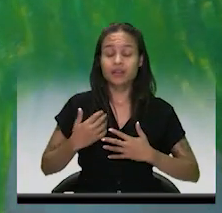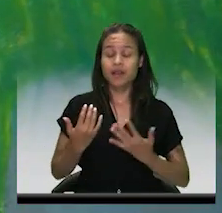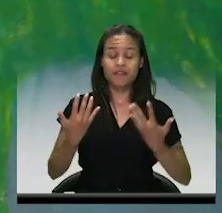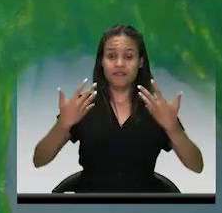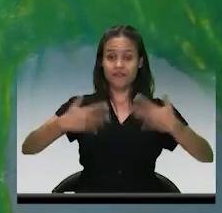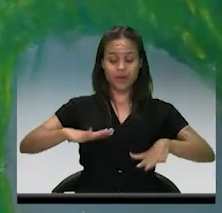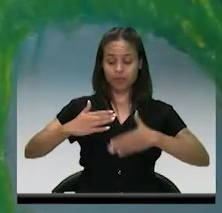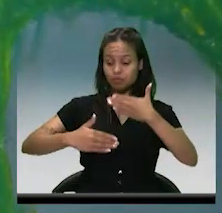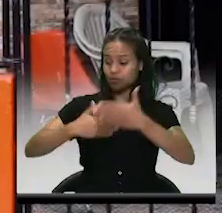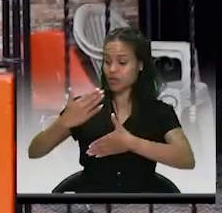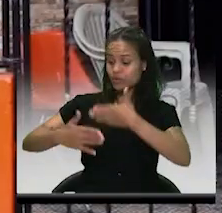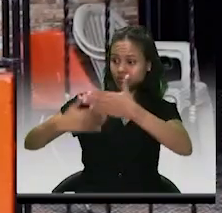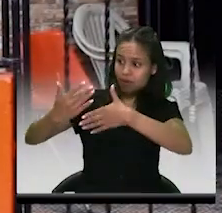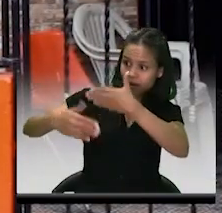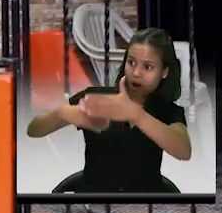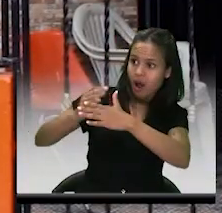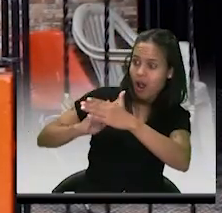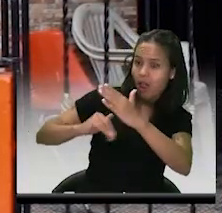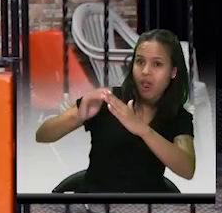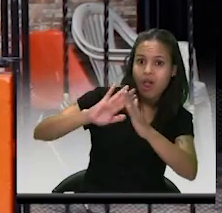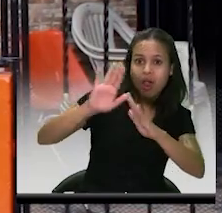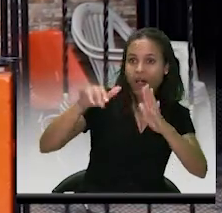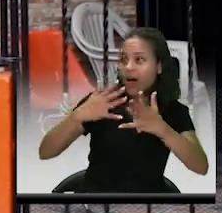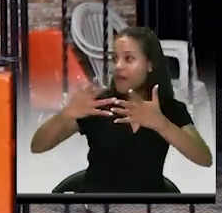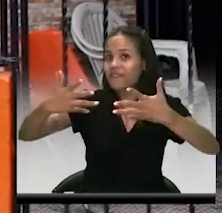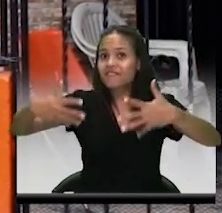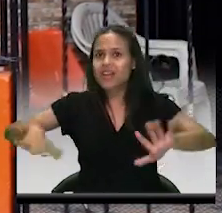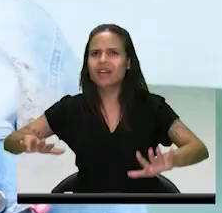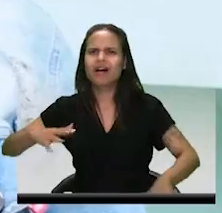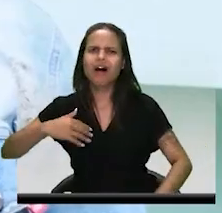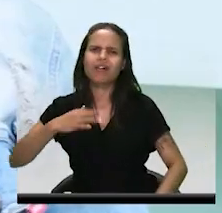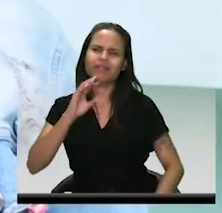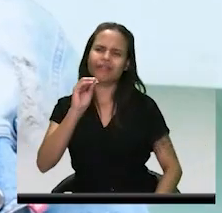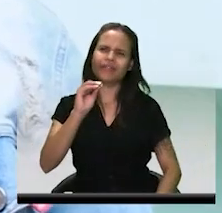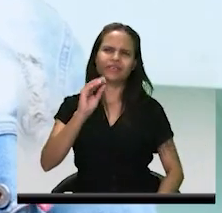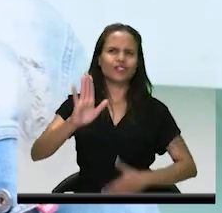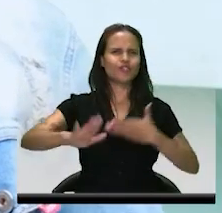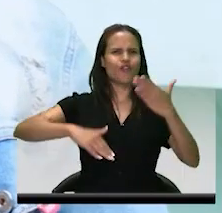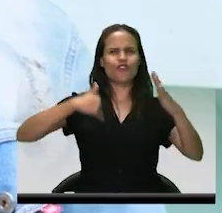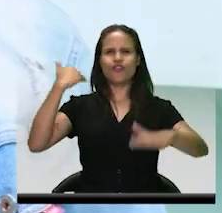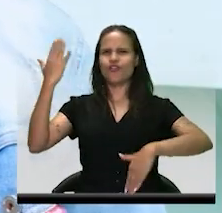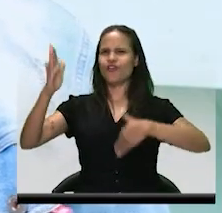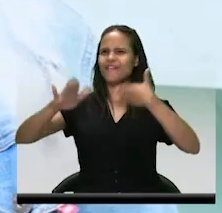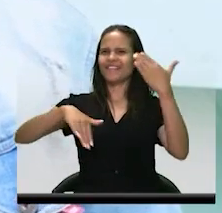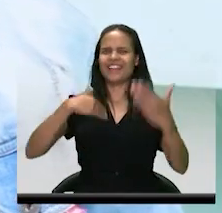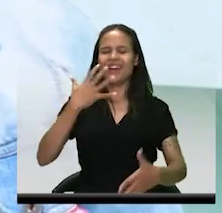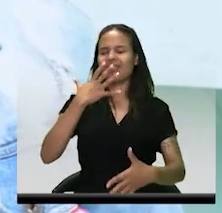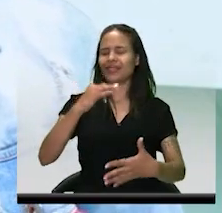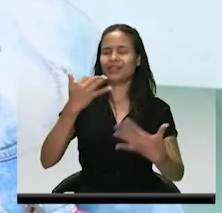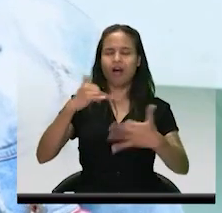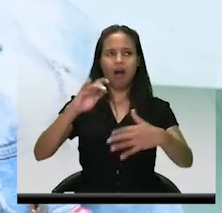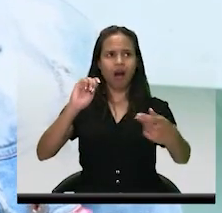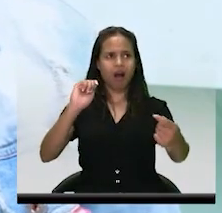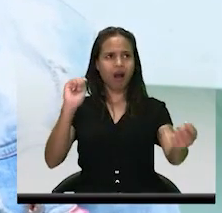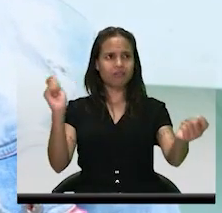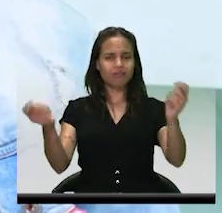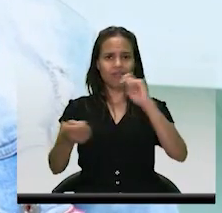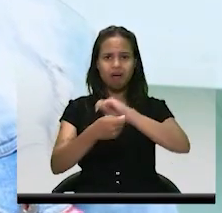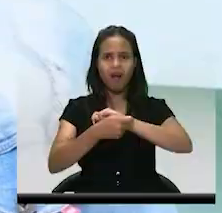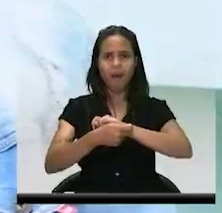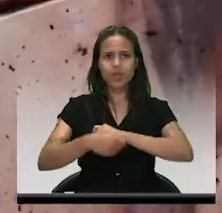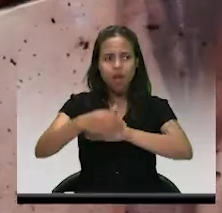proceso, para uno es una gran alegría ver más, o sea, un cambio en la